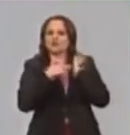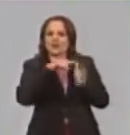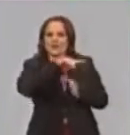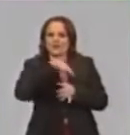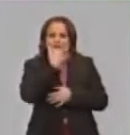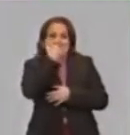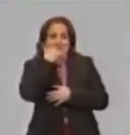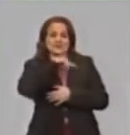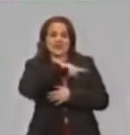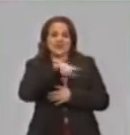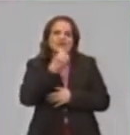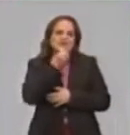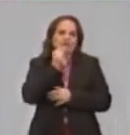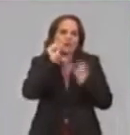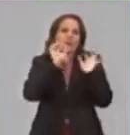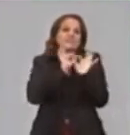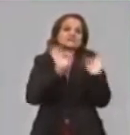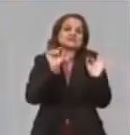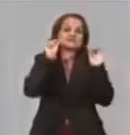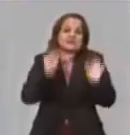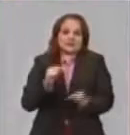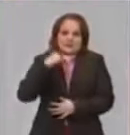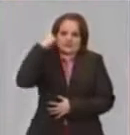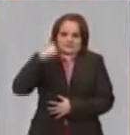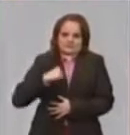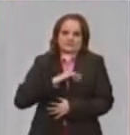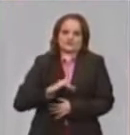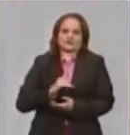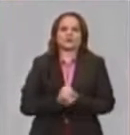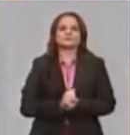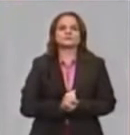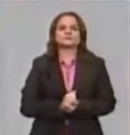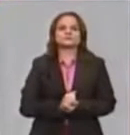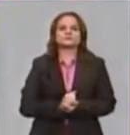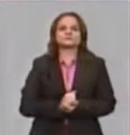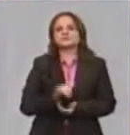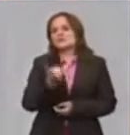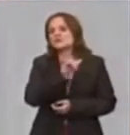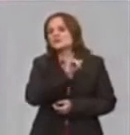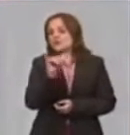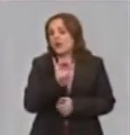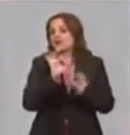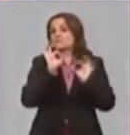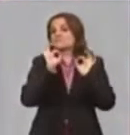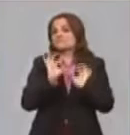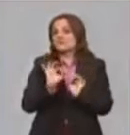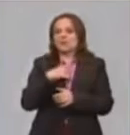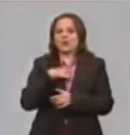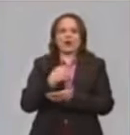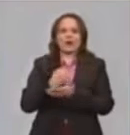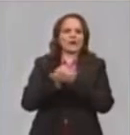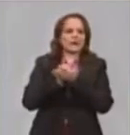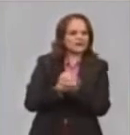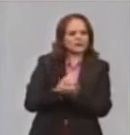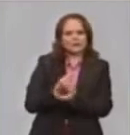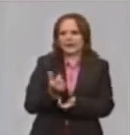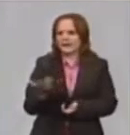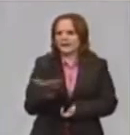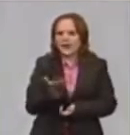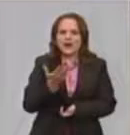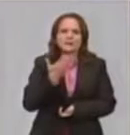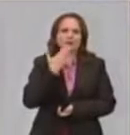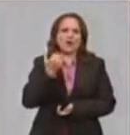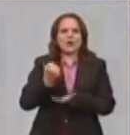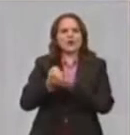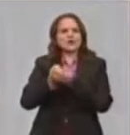personalizados también para su situación particular. Tanto para la atención inmediata como para el apoyo a la toma de decisiones y a la